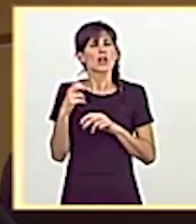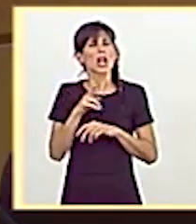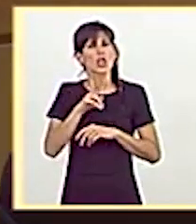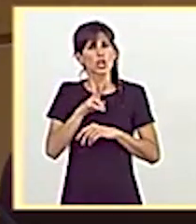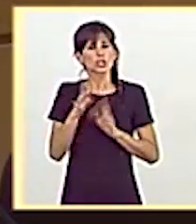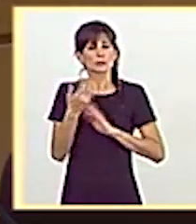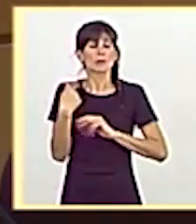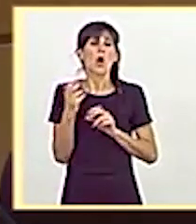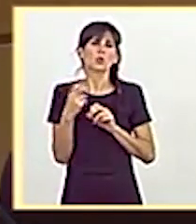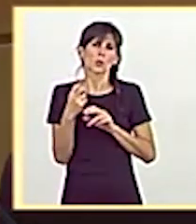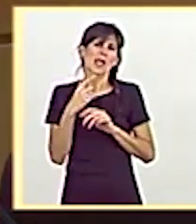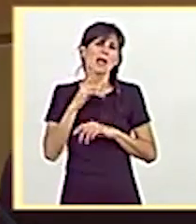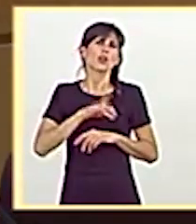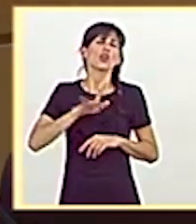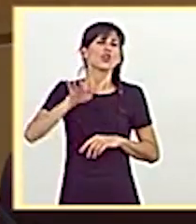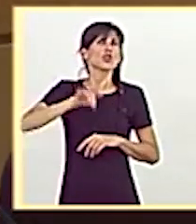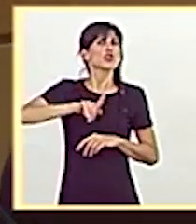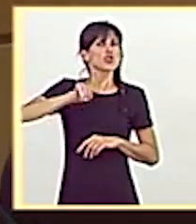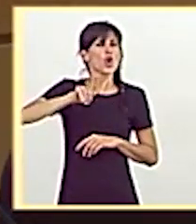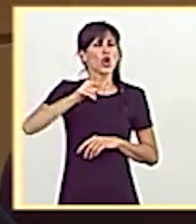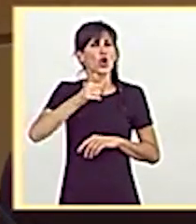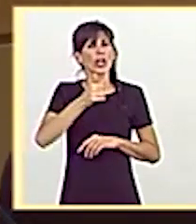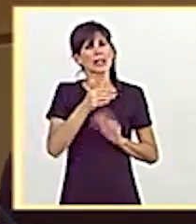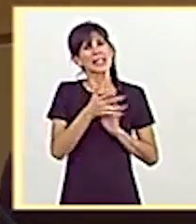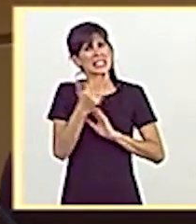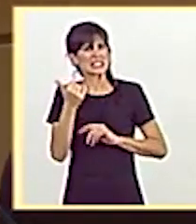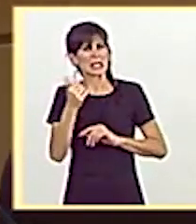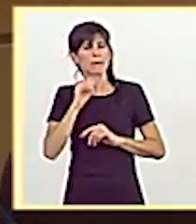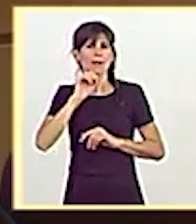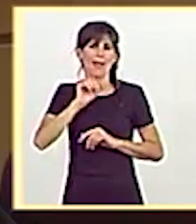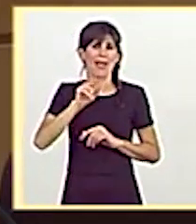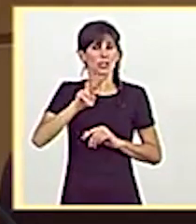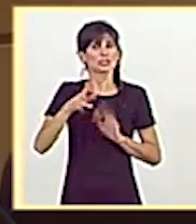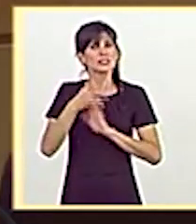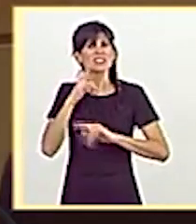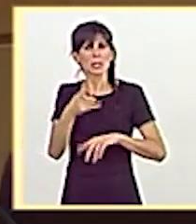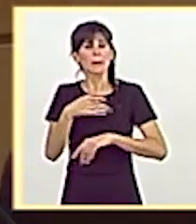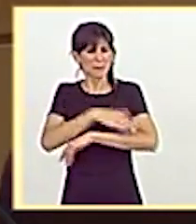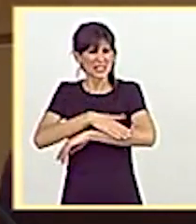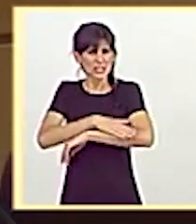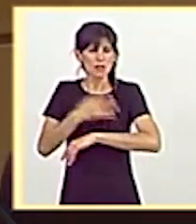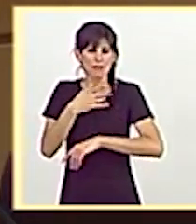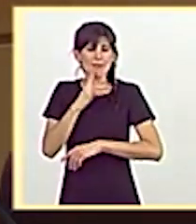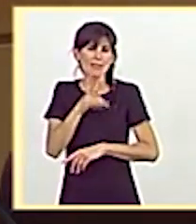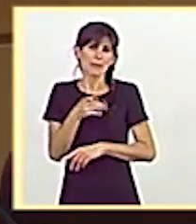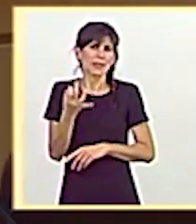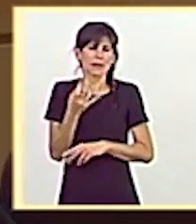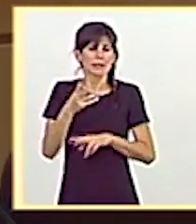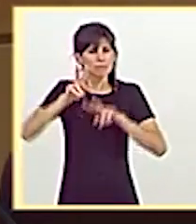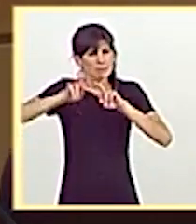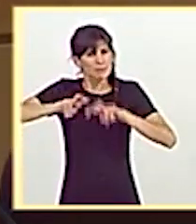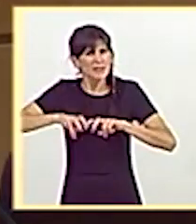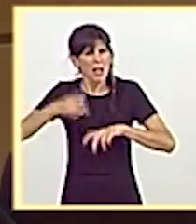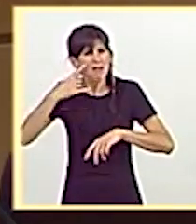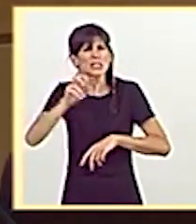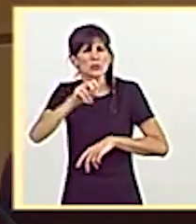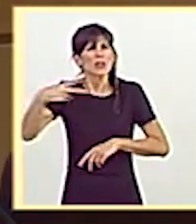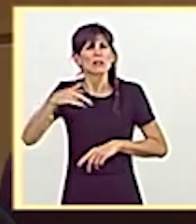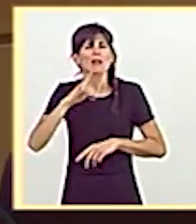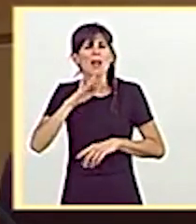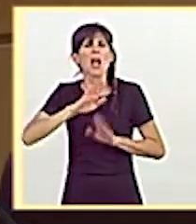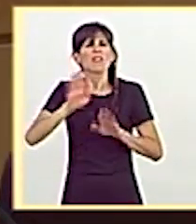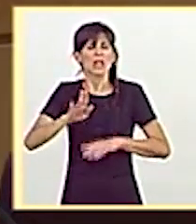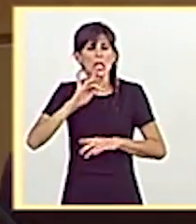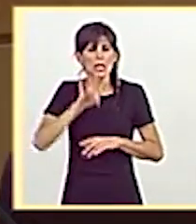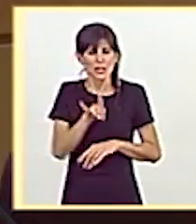autovía del noroeste a 2, el Ministerio, tal y como usted mismo ha dicho, ha encargado un estudio de cuyo resultado dependerá si finalmente se duplican los